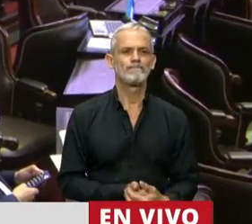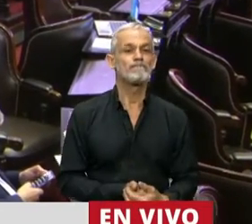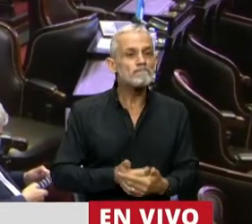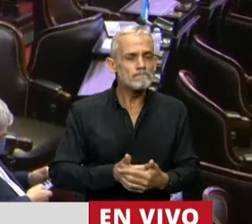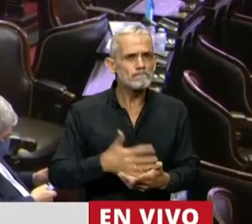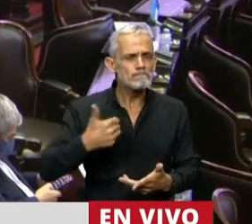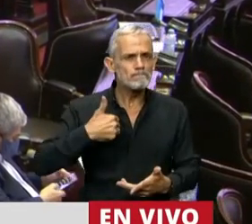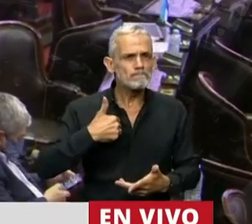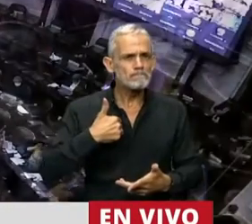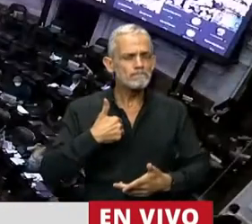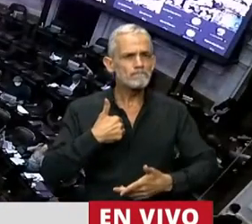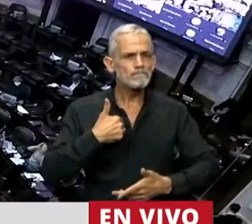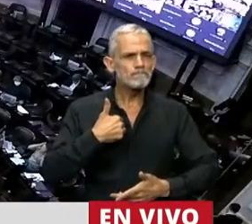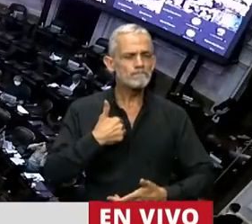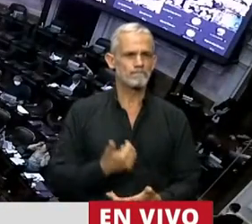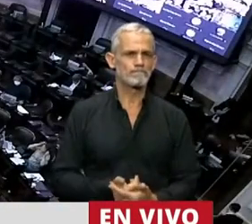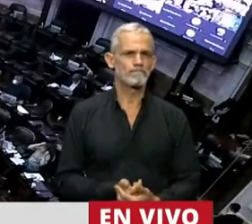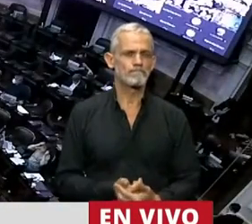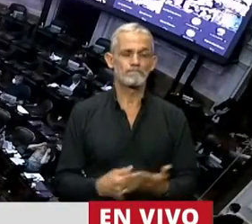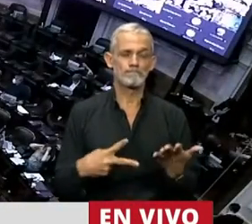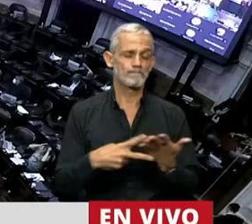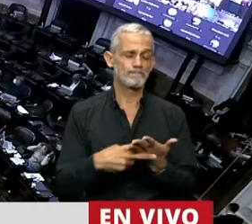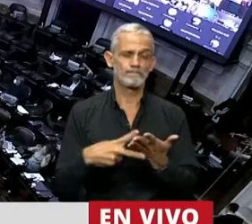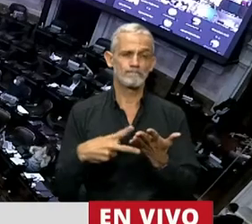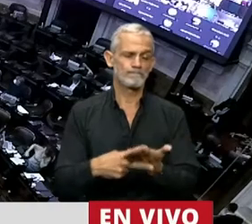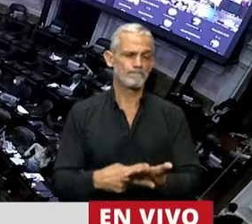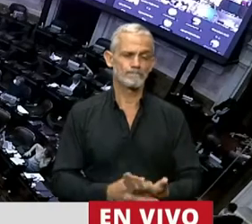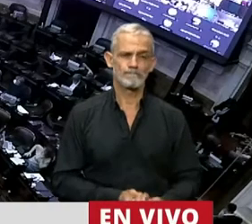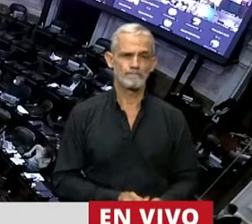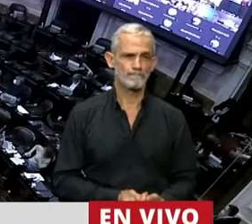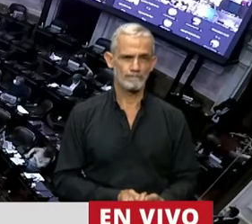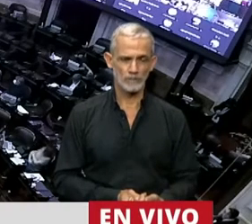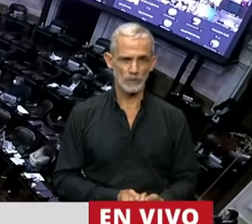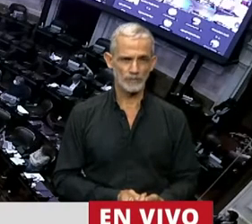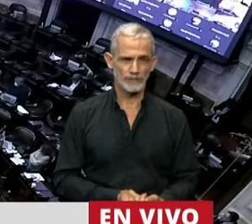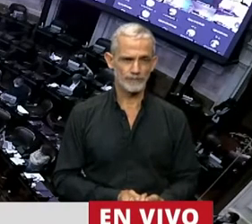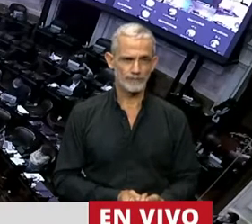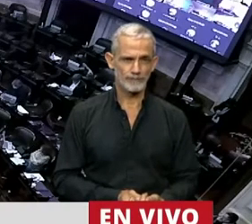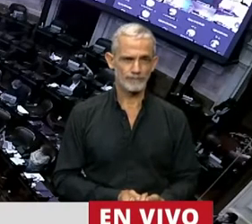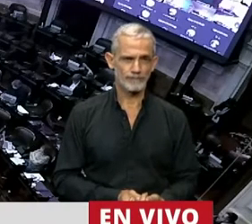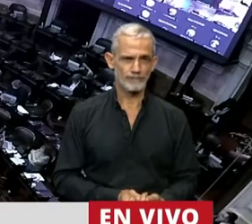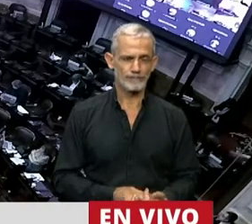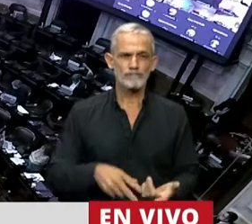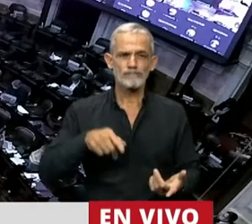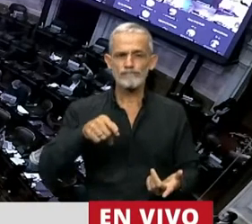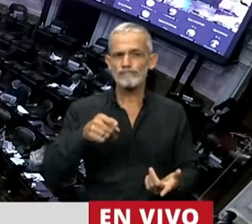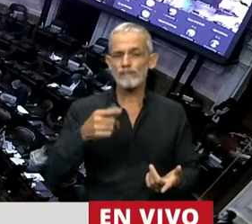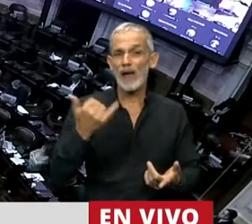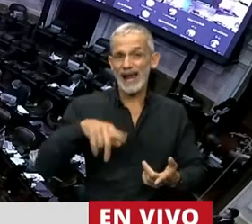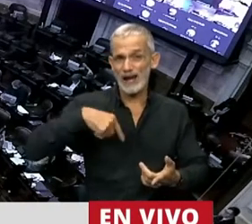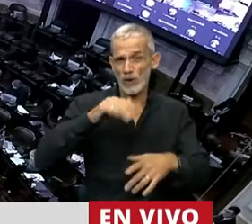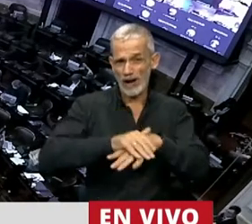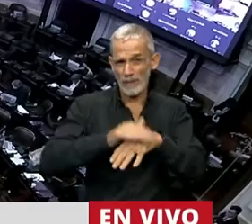Y a mí me parece que yo quiero decir que la responsabilidad que